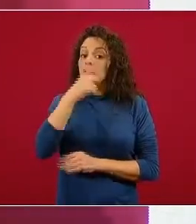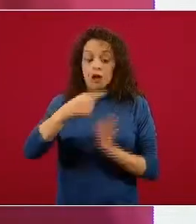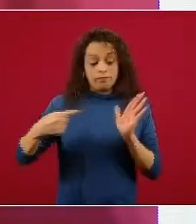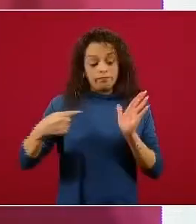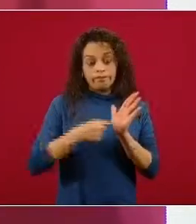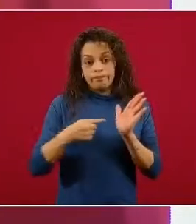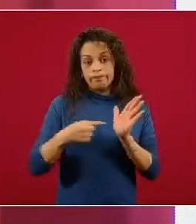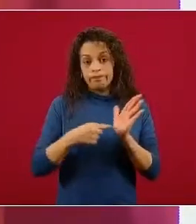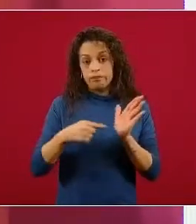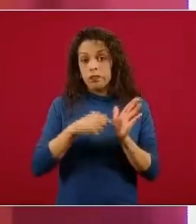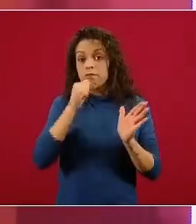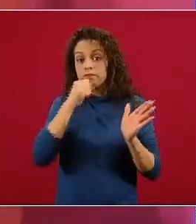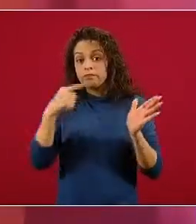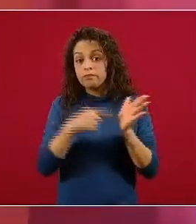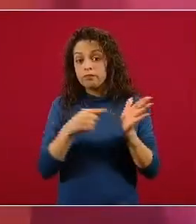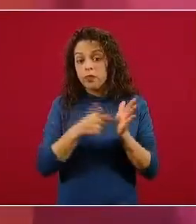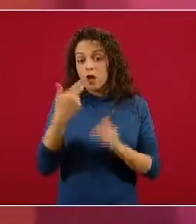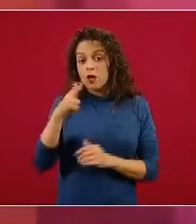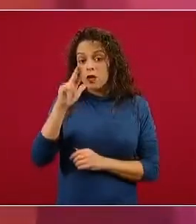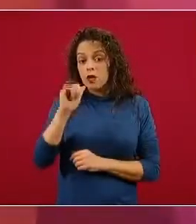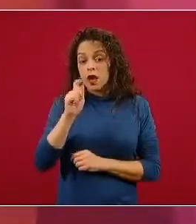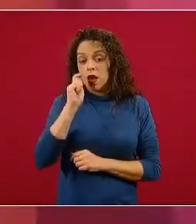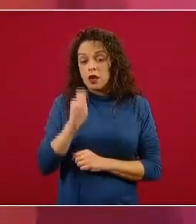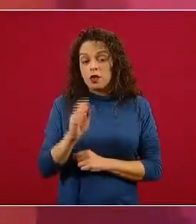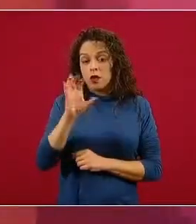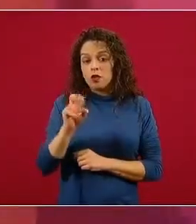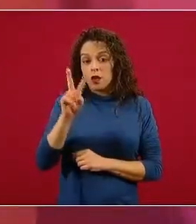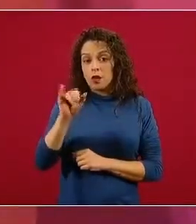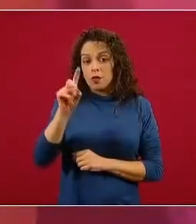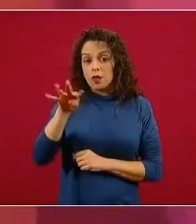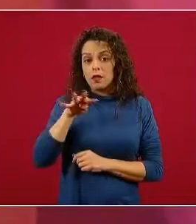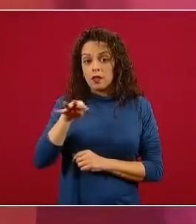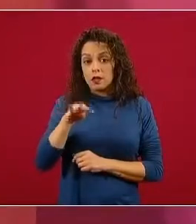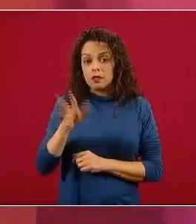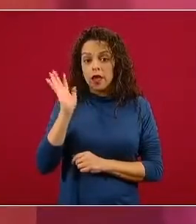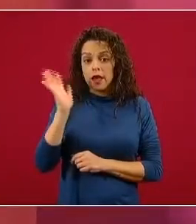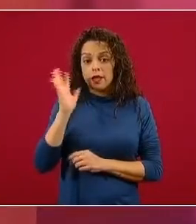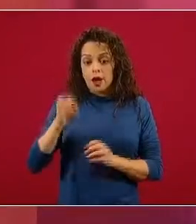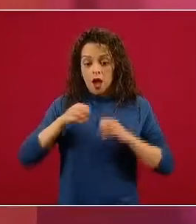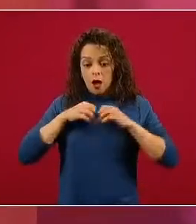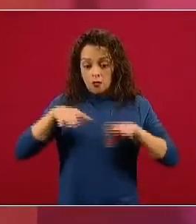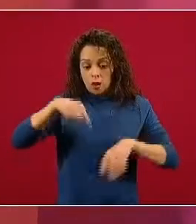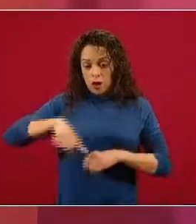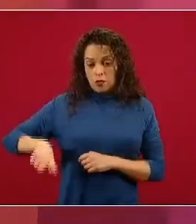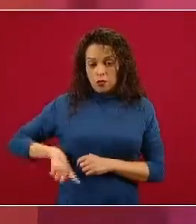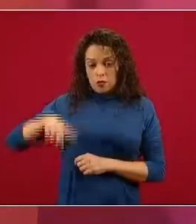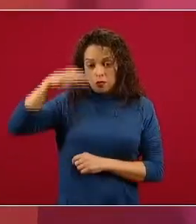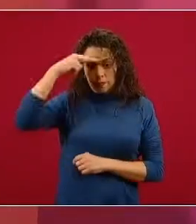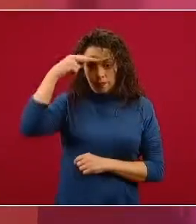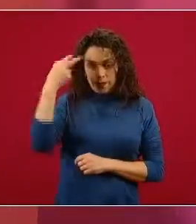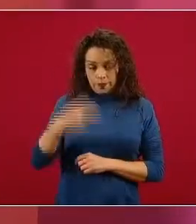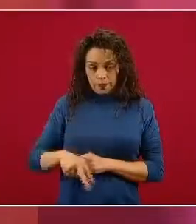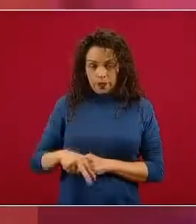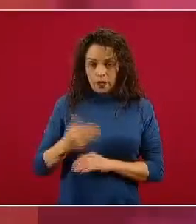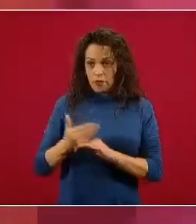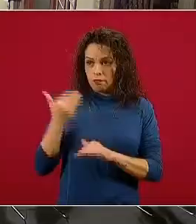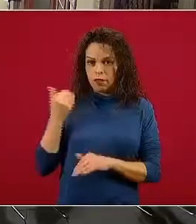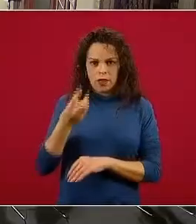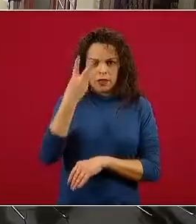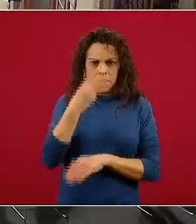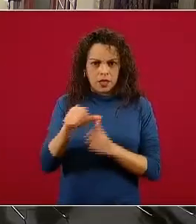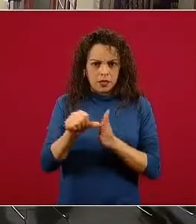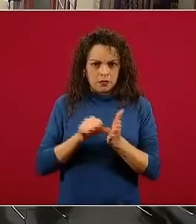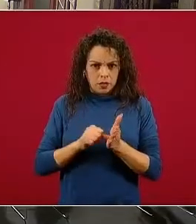manejo médico de COVID-19 que publicó el Gobierno de México hace más de tres meses. La segunda versión o la actualización